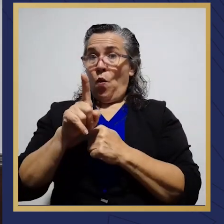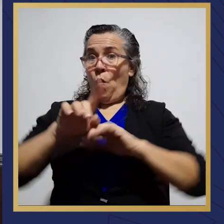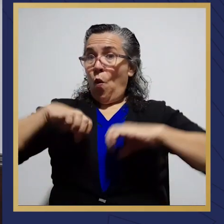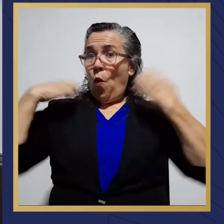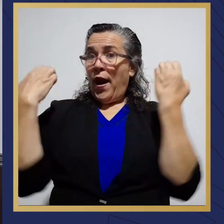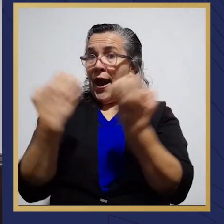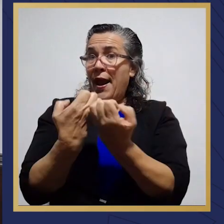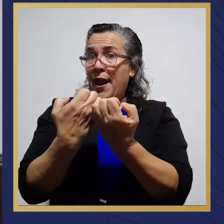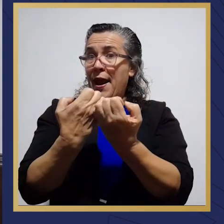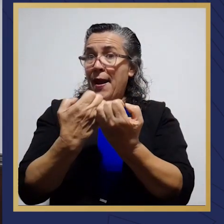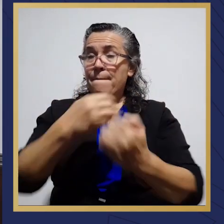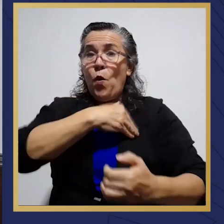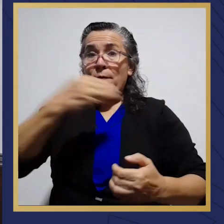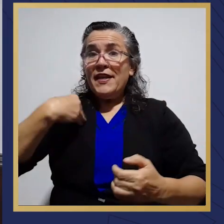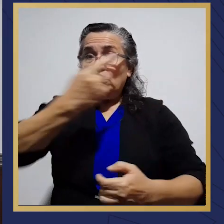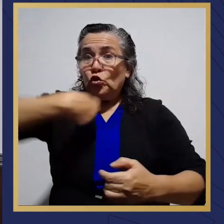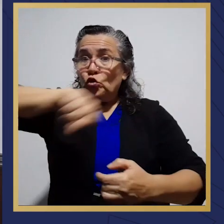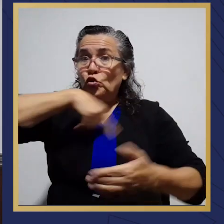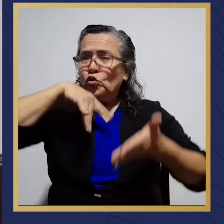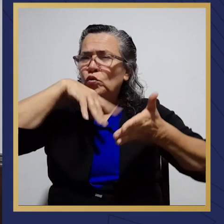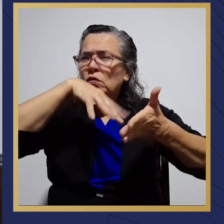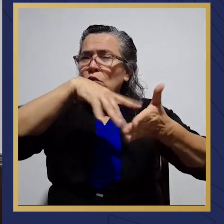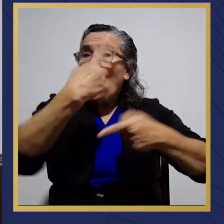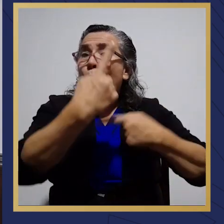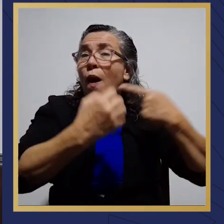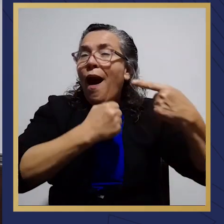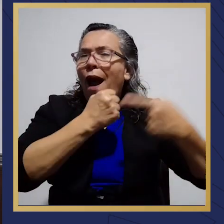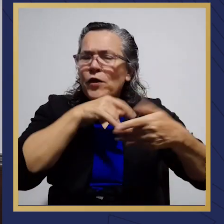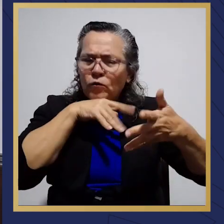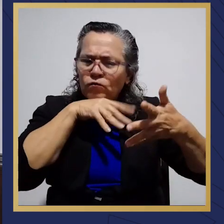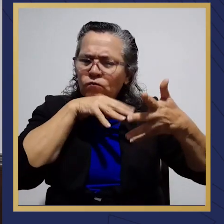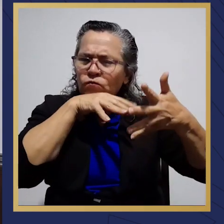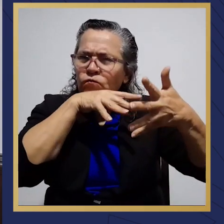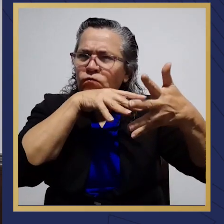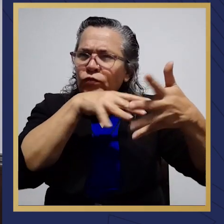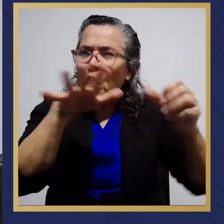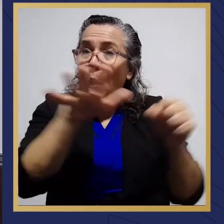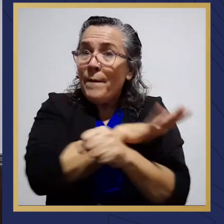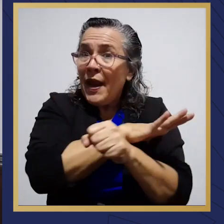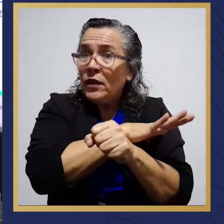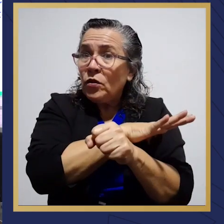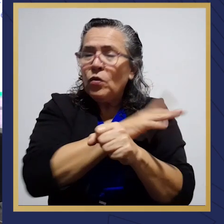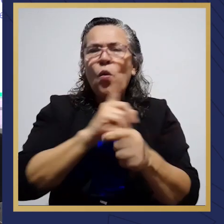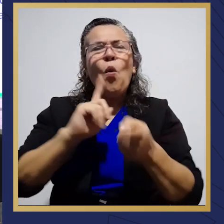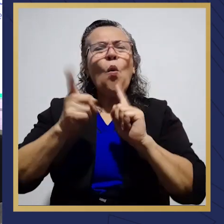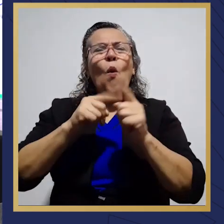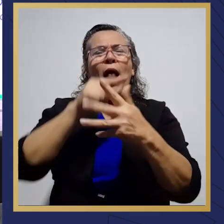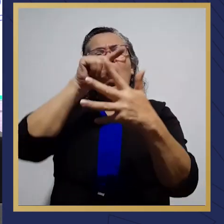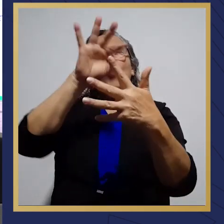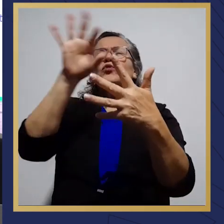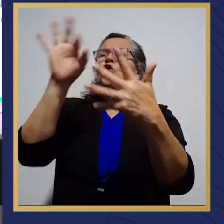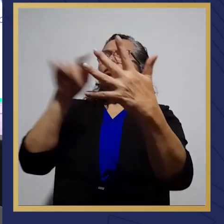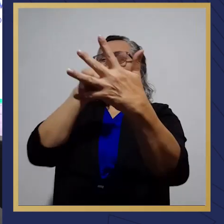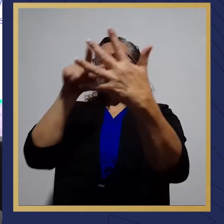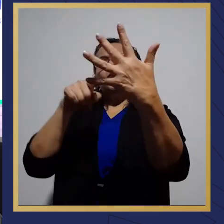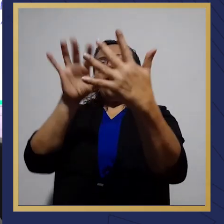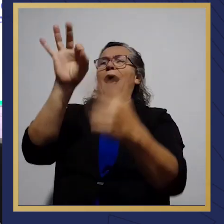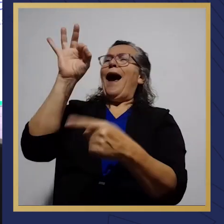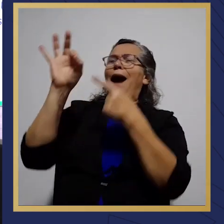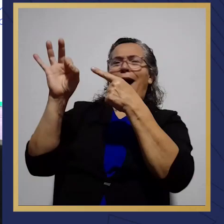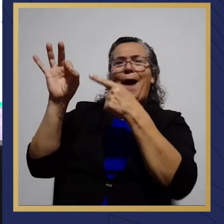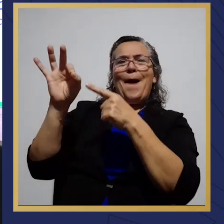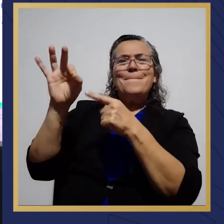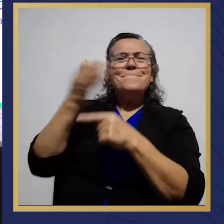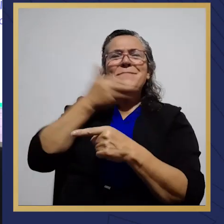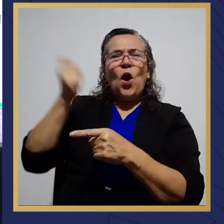Un equipo de ministros estudiamos durante un año completo cuál era la mejor opción,